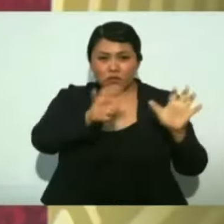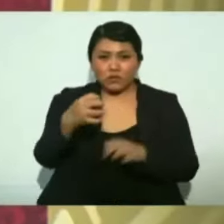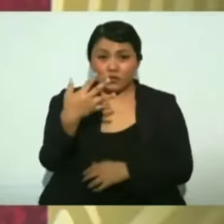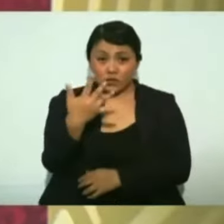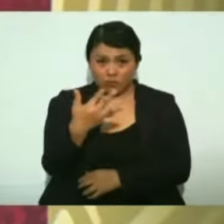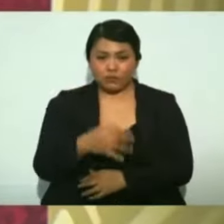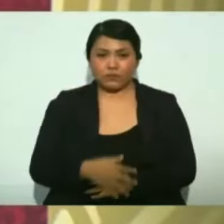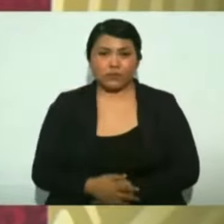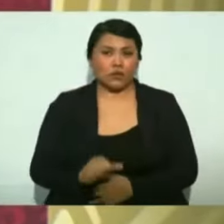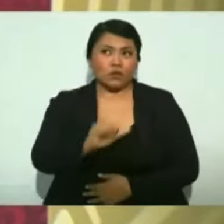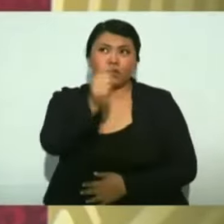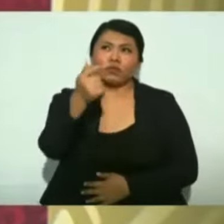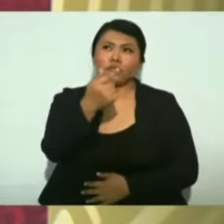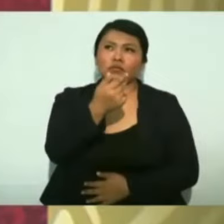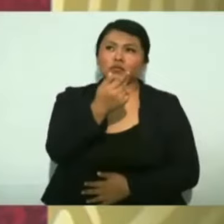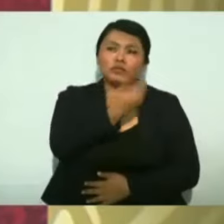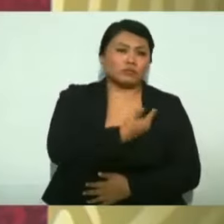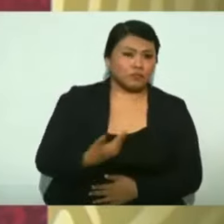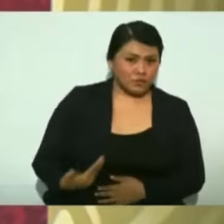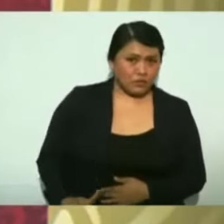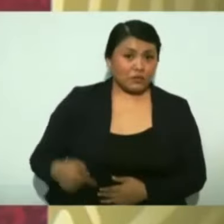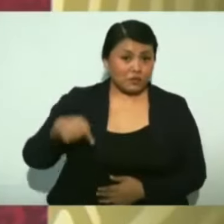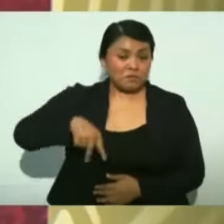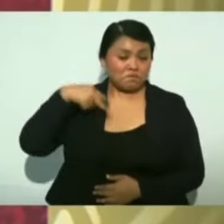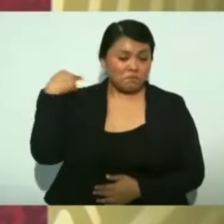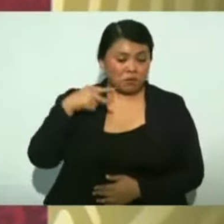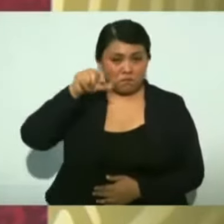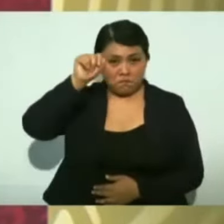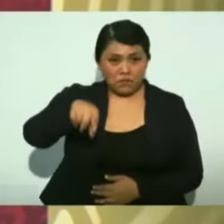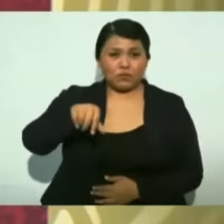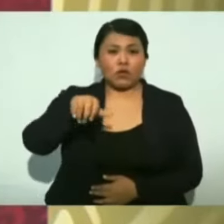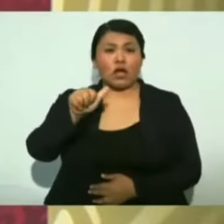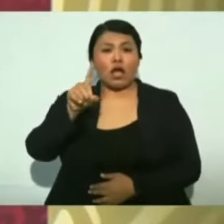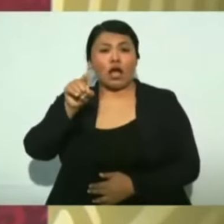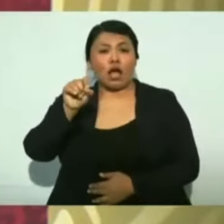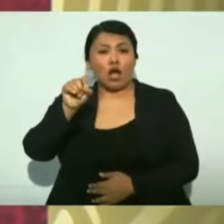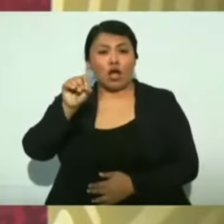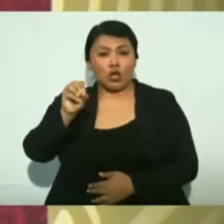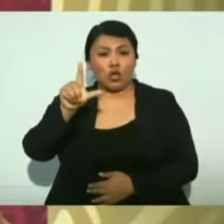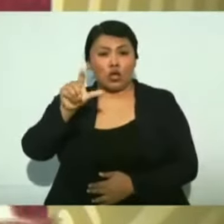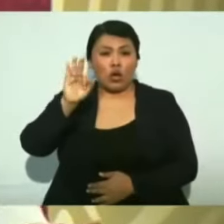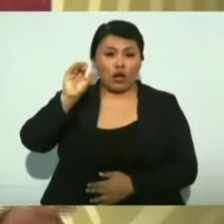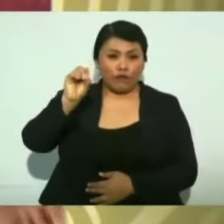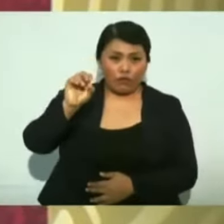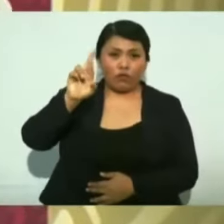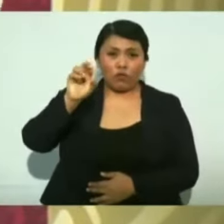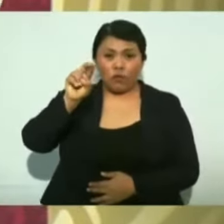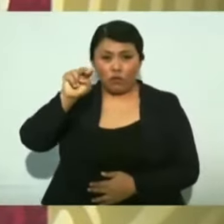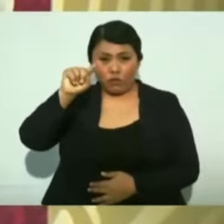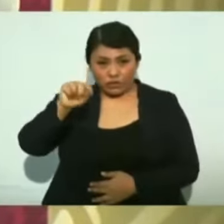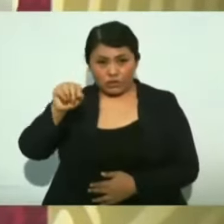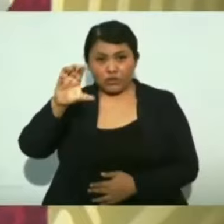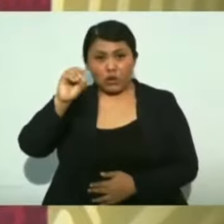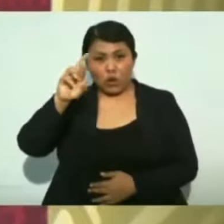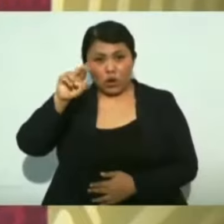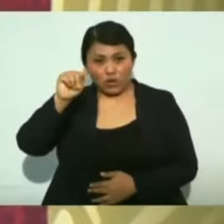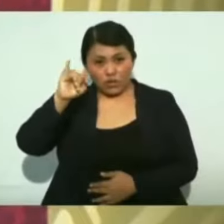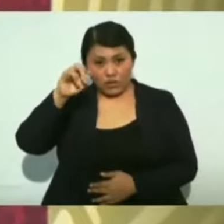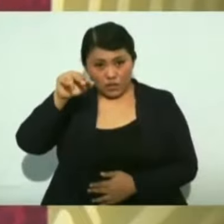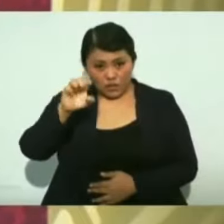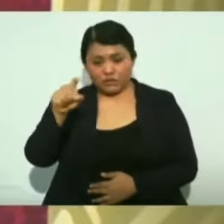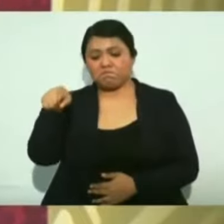otro presidente veracruzano, Adolfo Ruiz Cortines fue el que construyó la